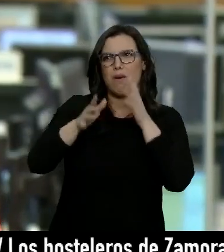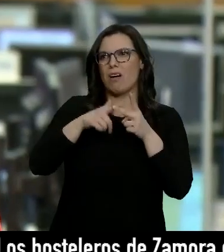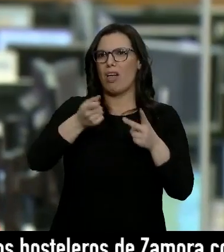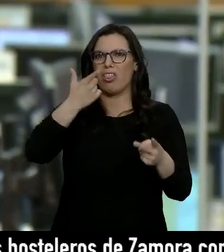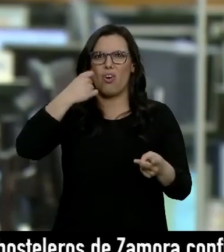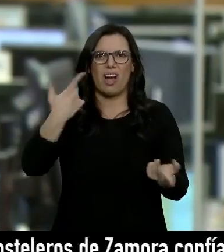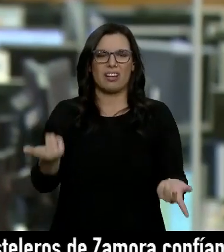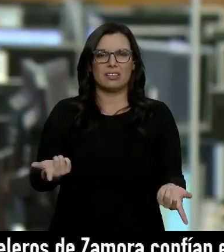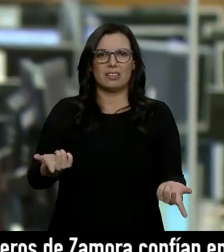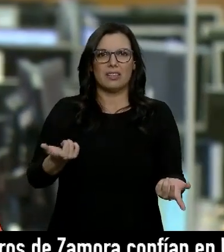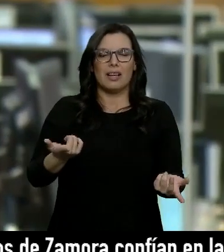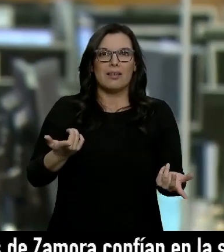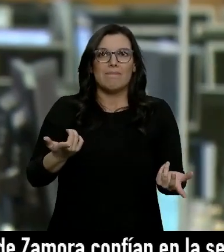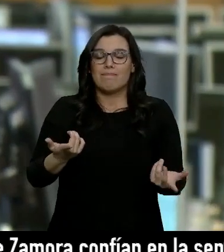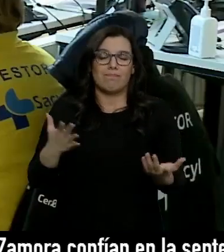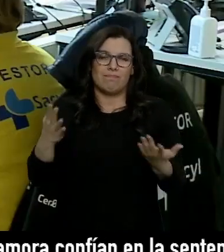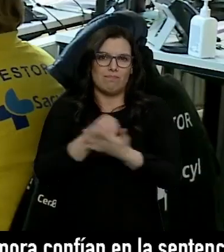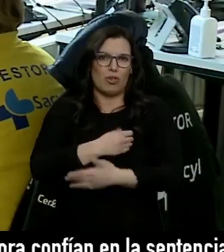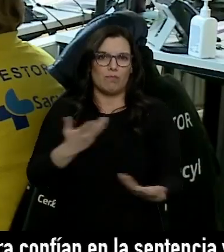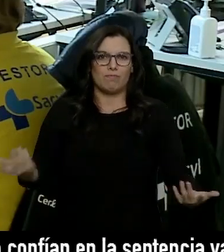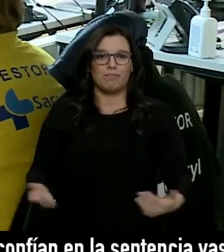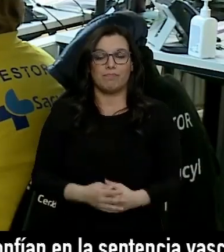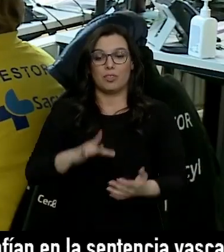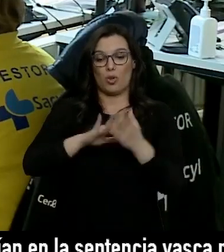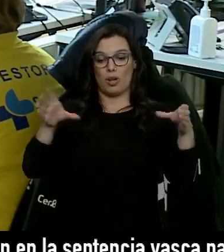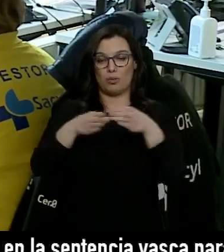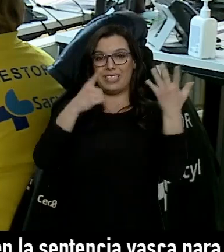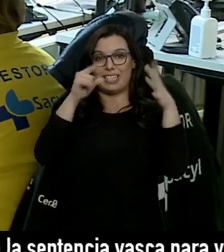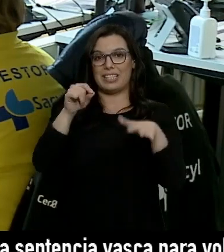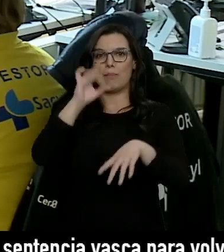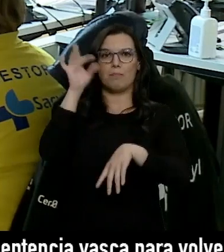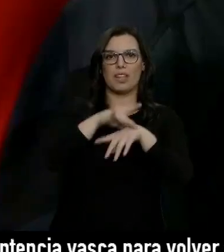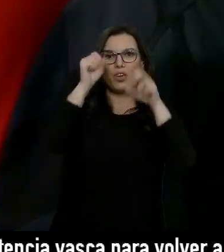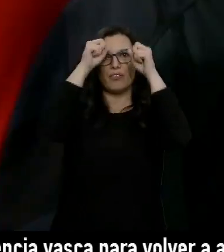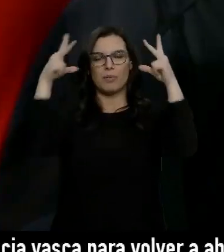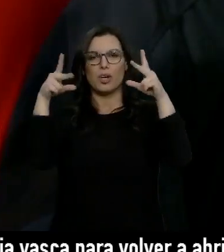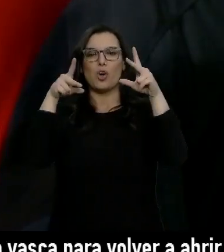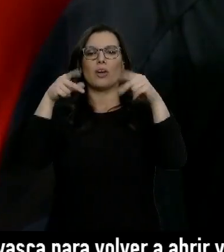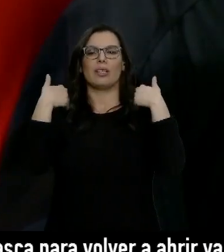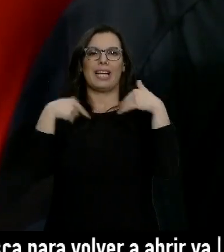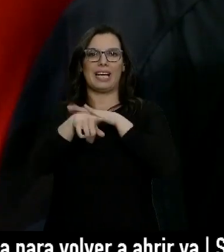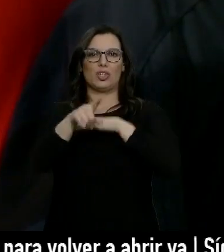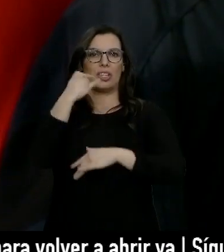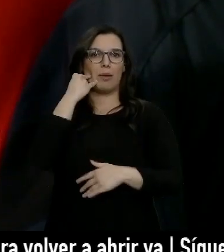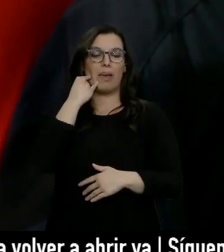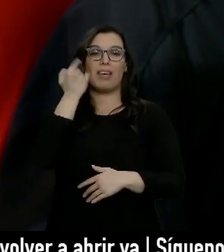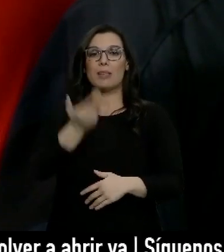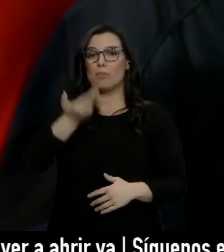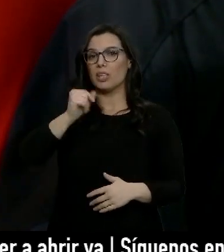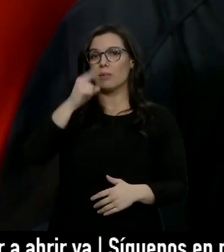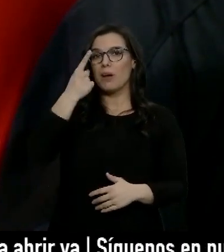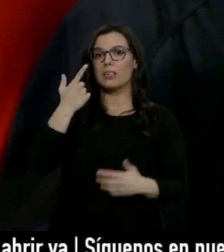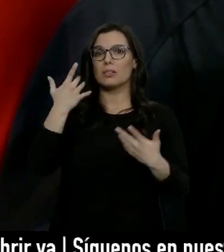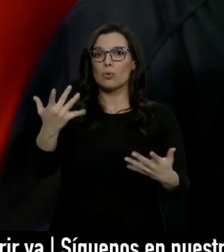drogas, de todo tipo. Son 60 personas entre médicos, enfermeros y gestores de llamadas, con lo más importante,